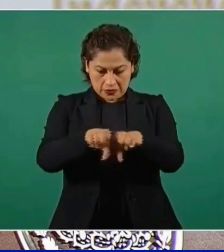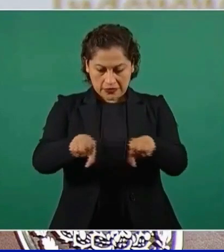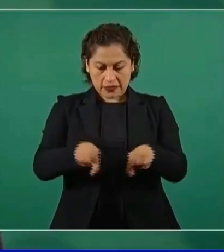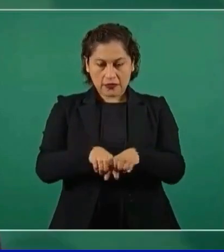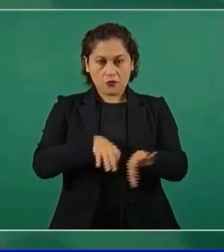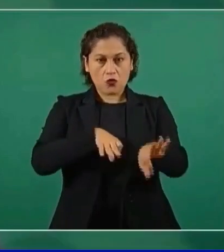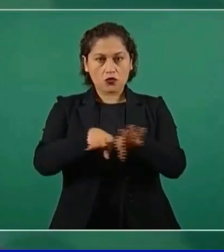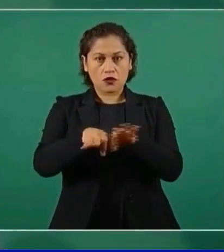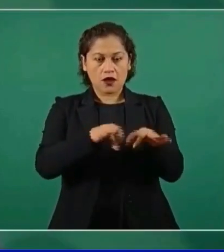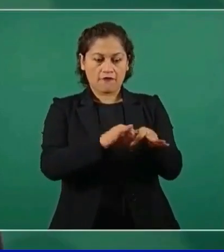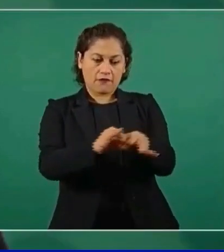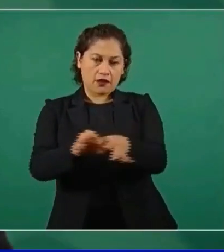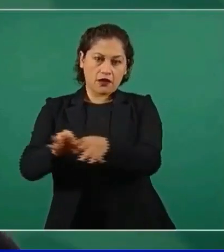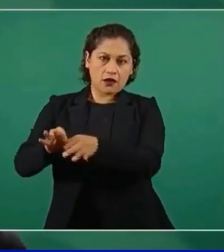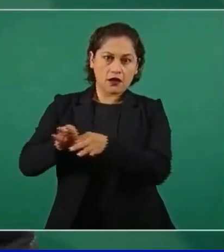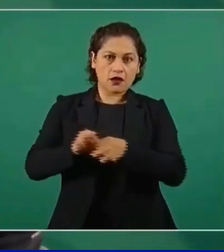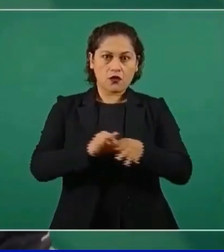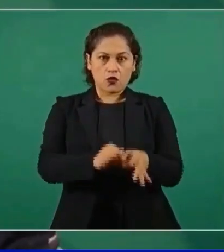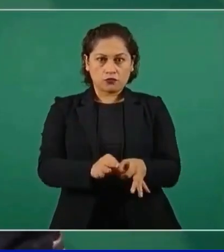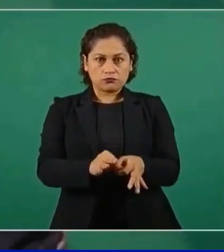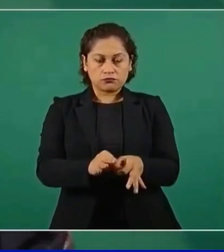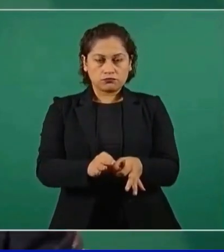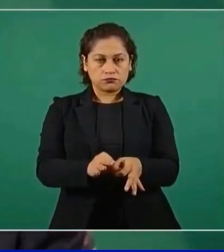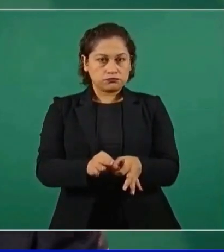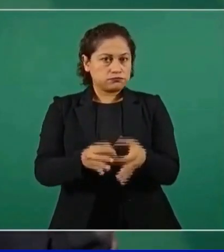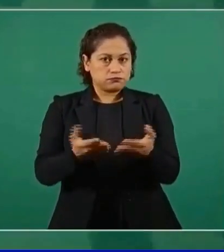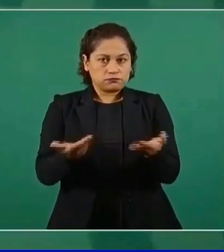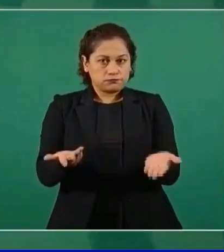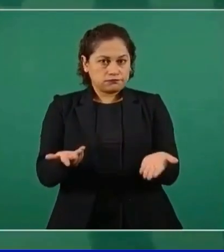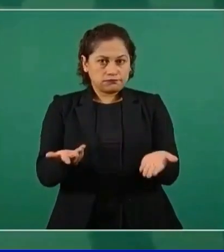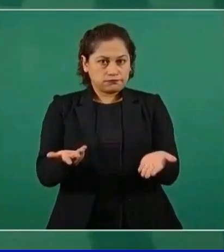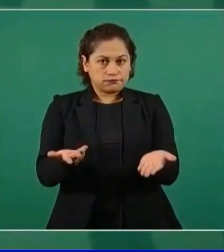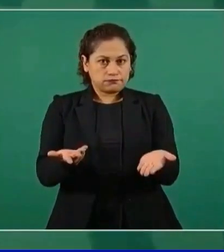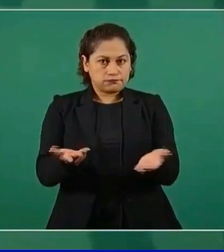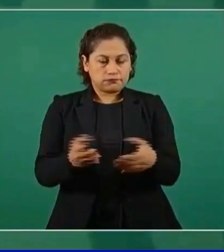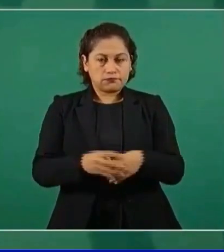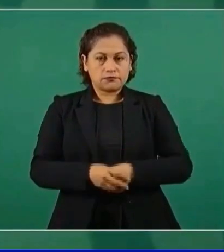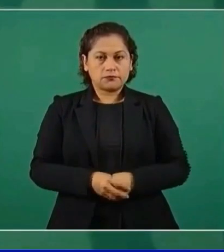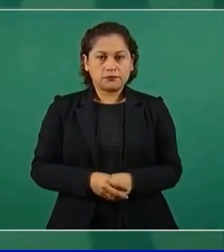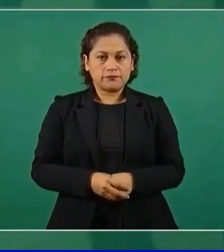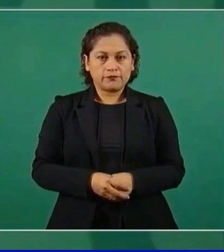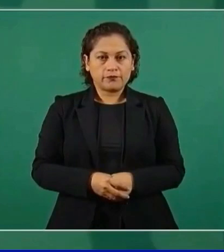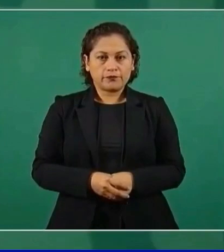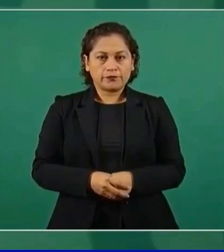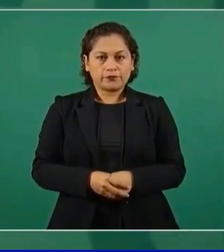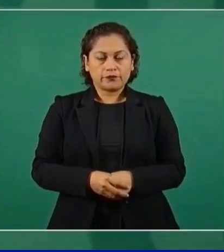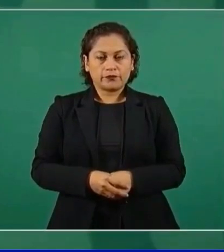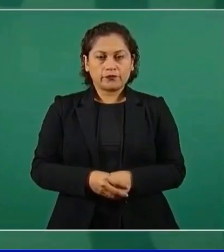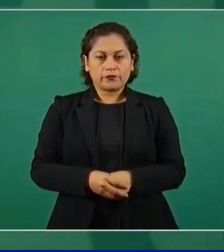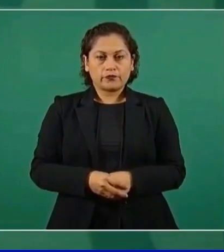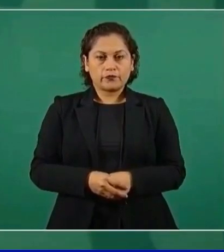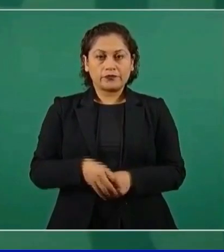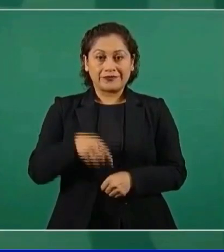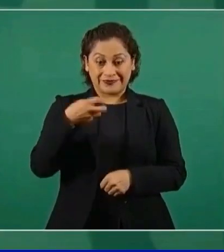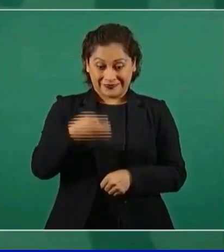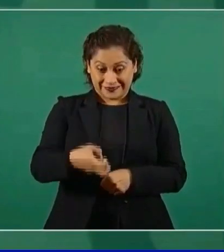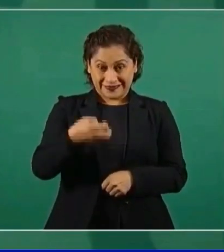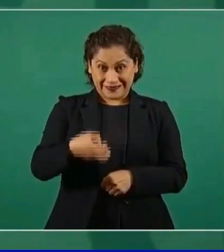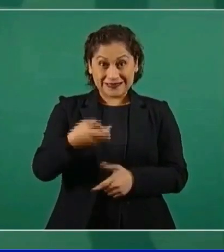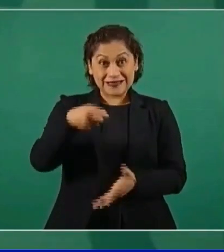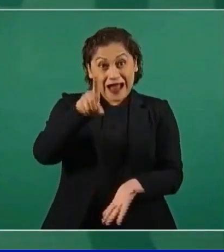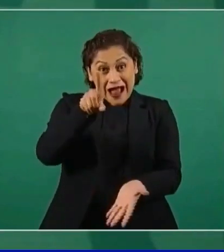que se constituye a partir de un ideal,